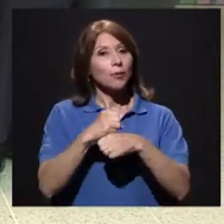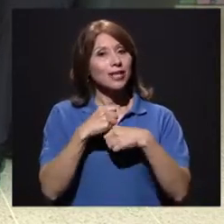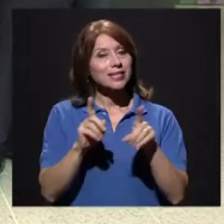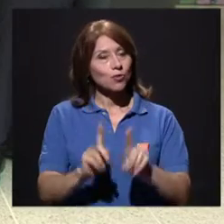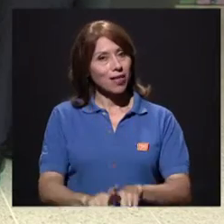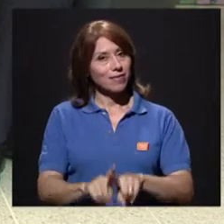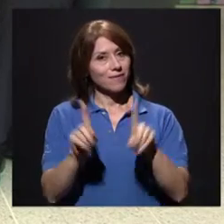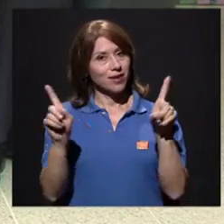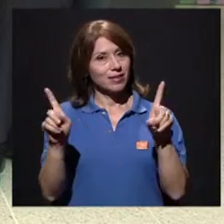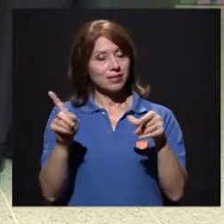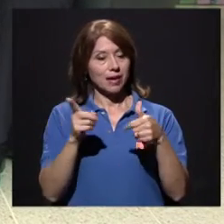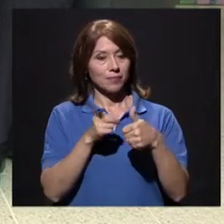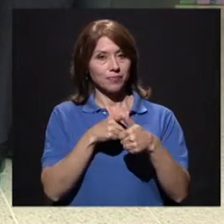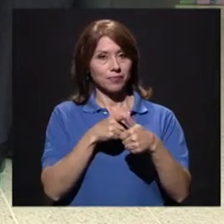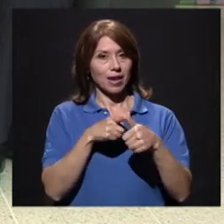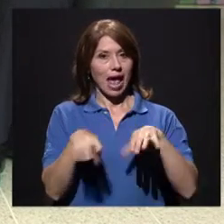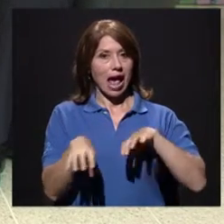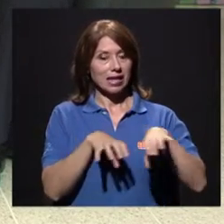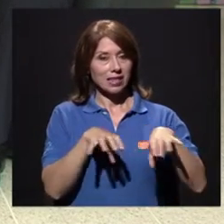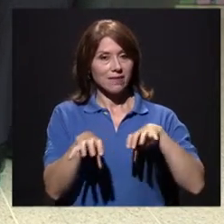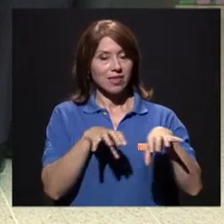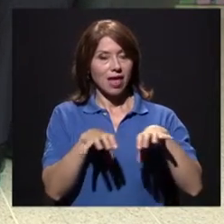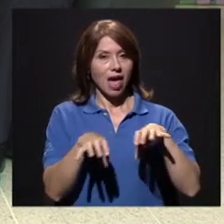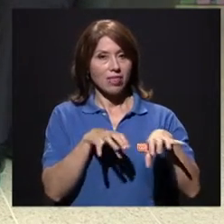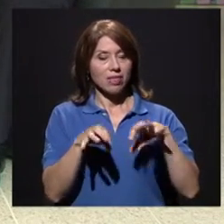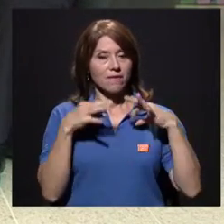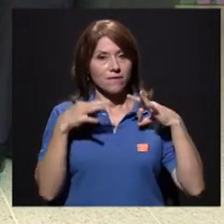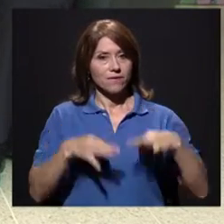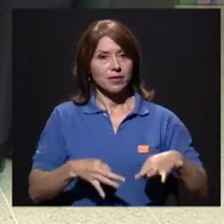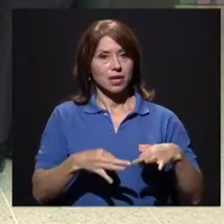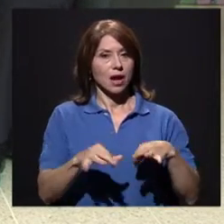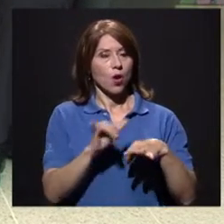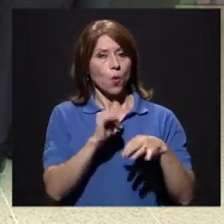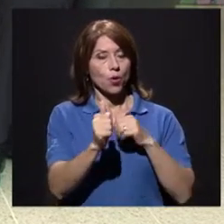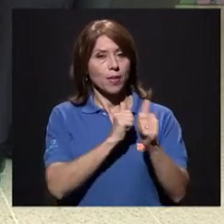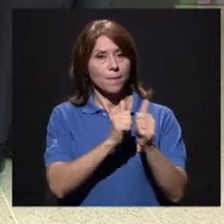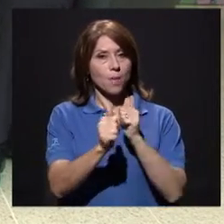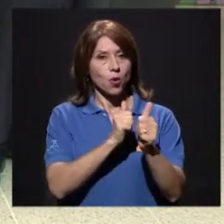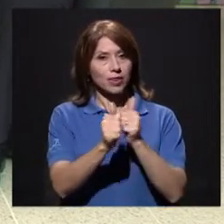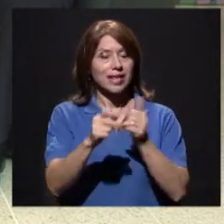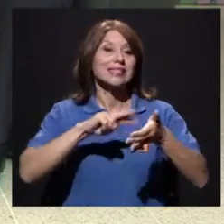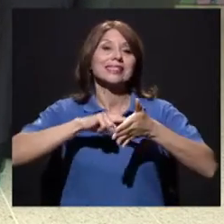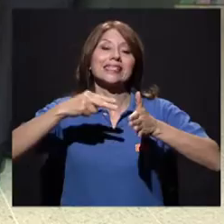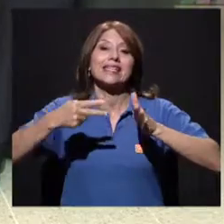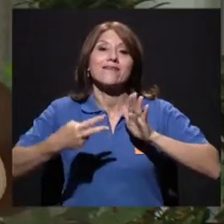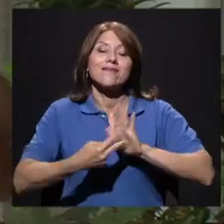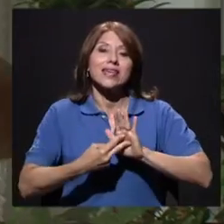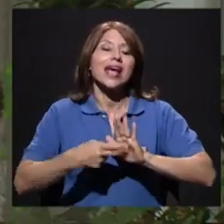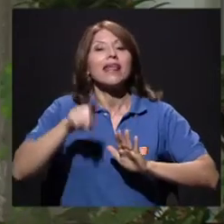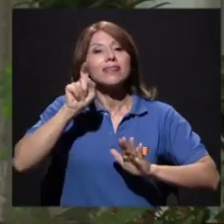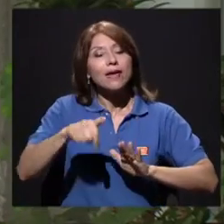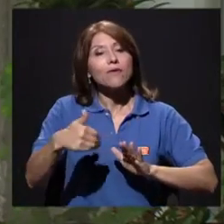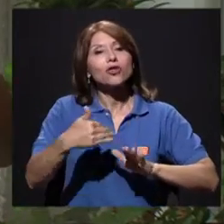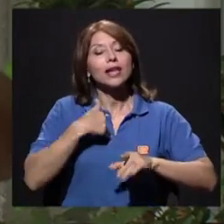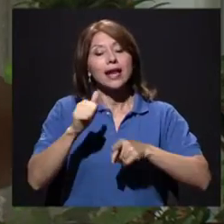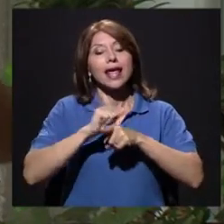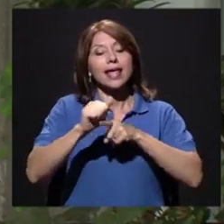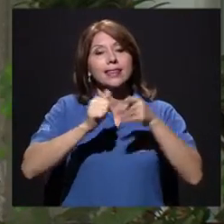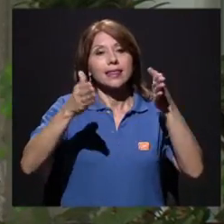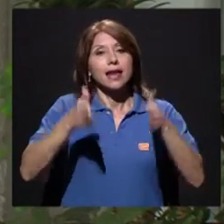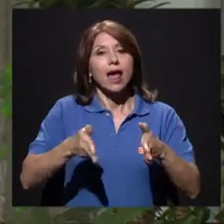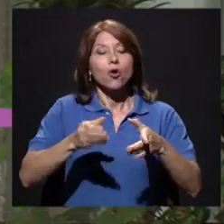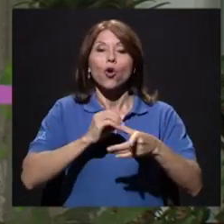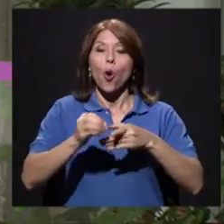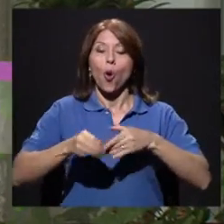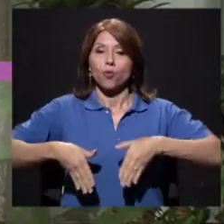diferenciar aquí. Cuando yo empiezo una actividad como deporte, en teoría voy a tener un entrenador o un preparador físico,